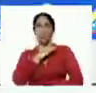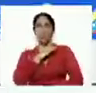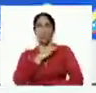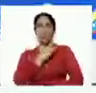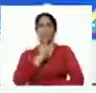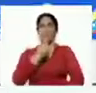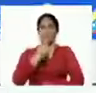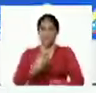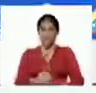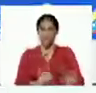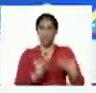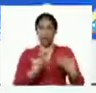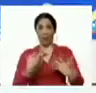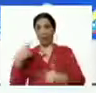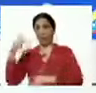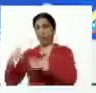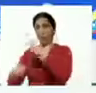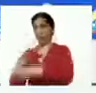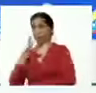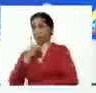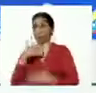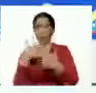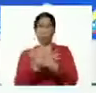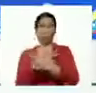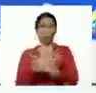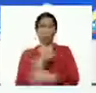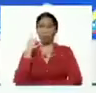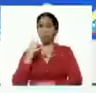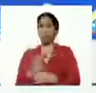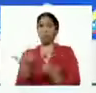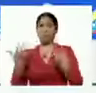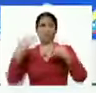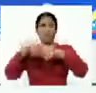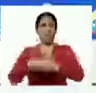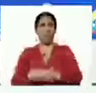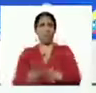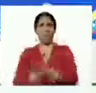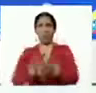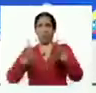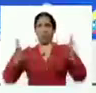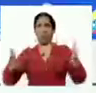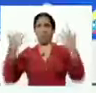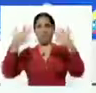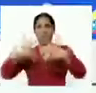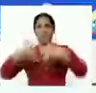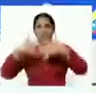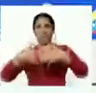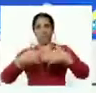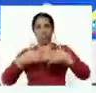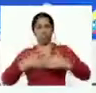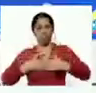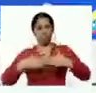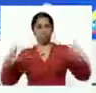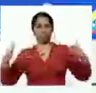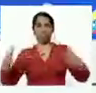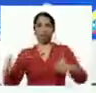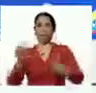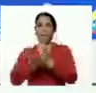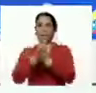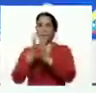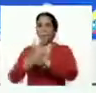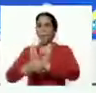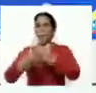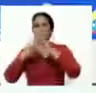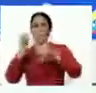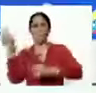y producción no hay contradicción y esta gran planta le va a garantizar la arepa a toda